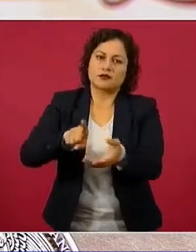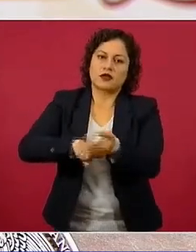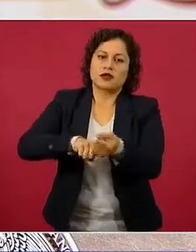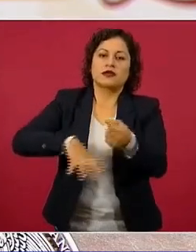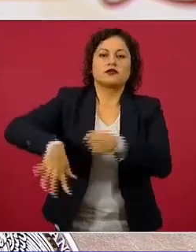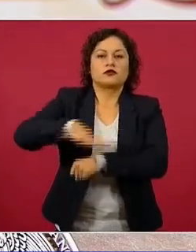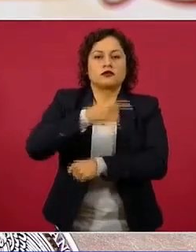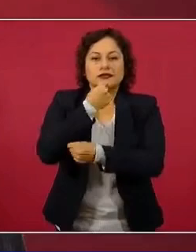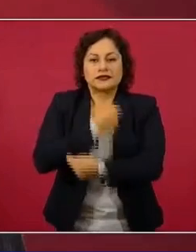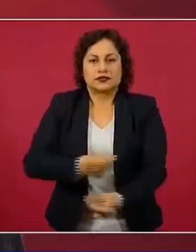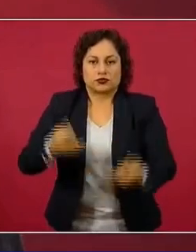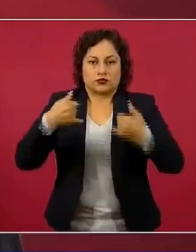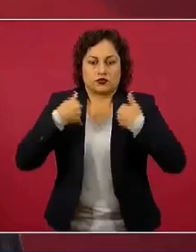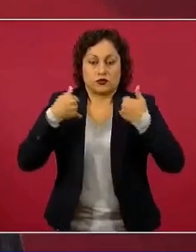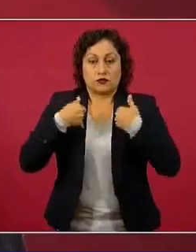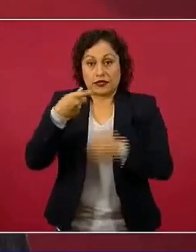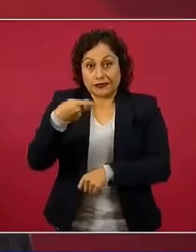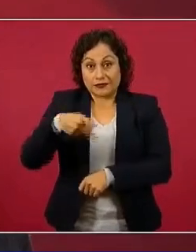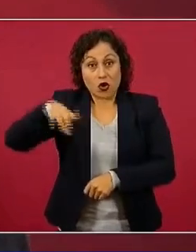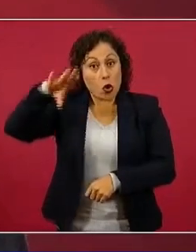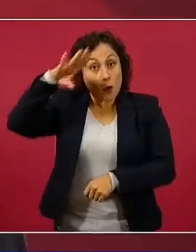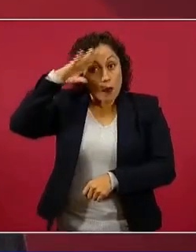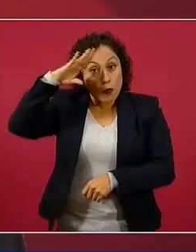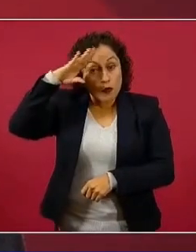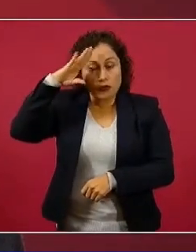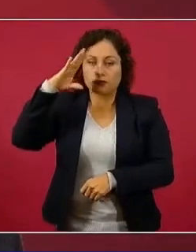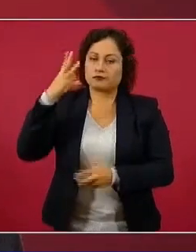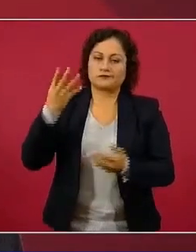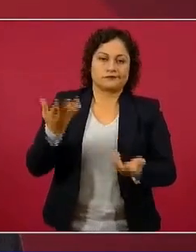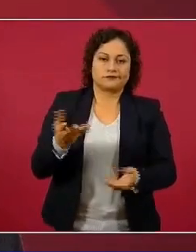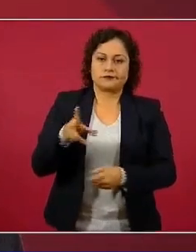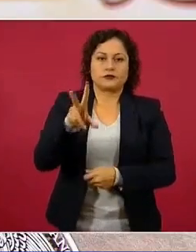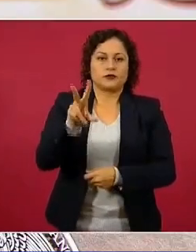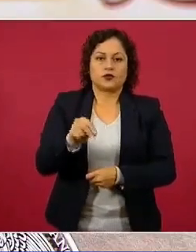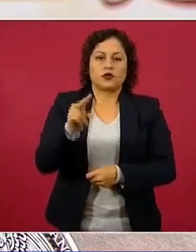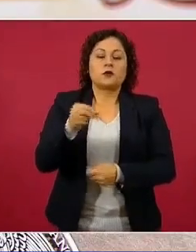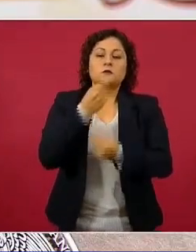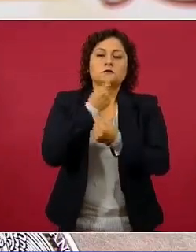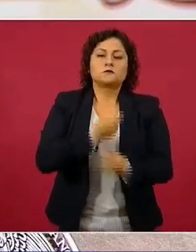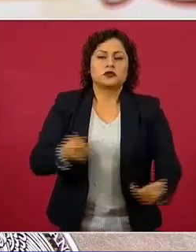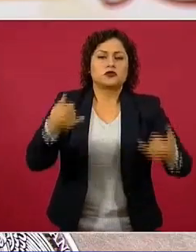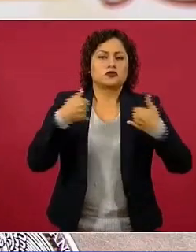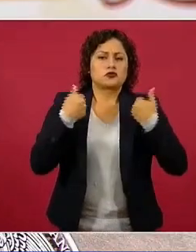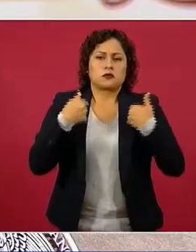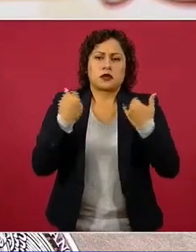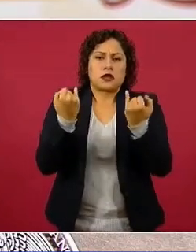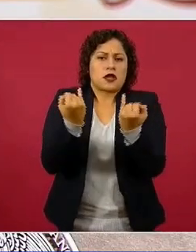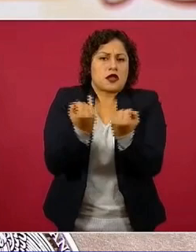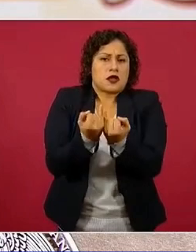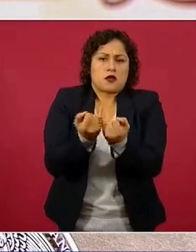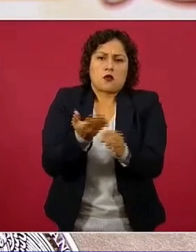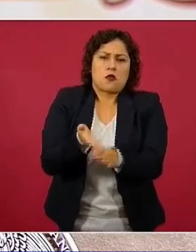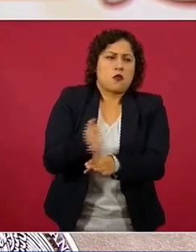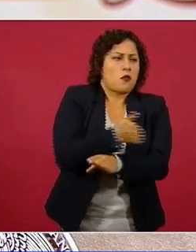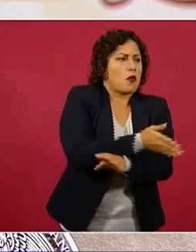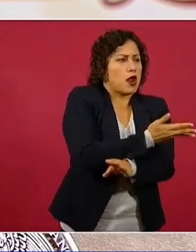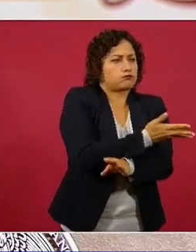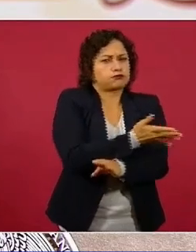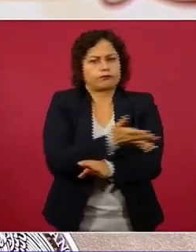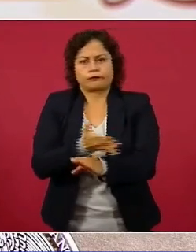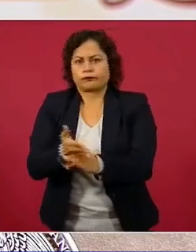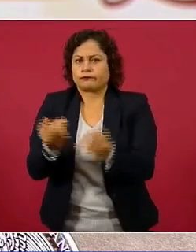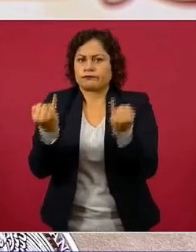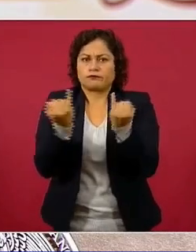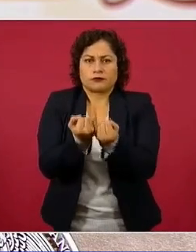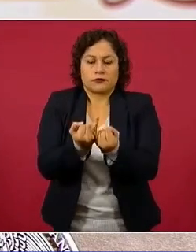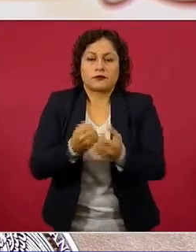aumentaron de manera particular, el porcentaje de casos en estas edades fue idéntico al que ha sido durante toda la epidemia